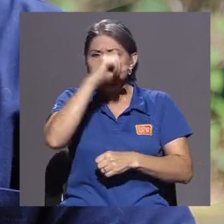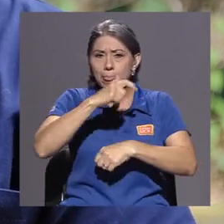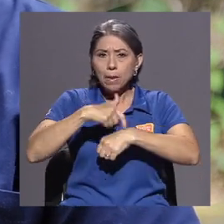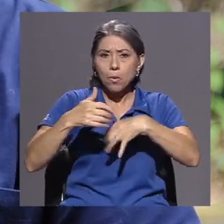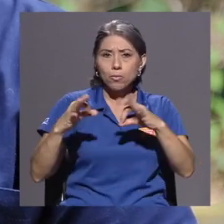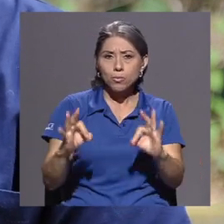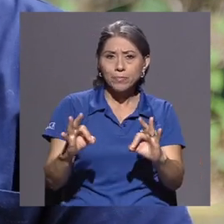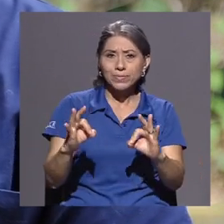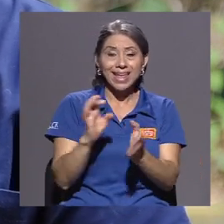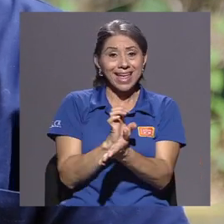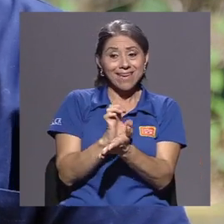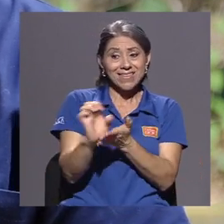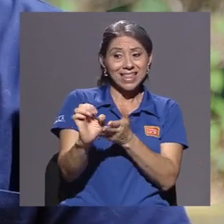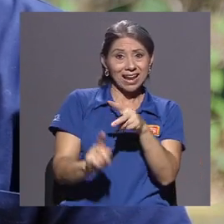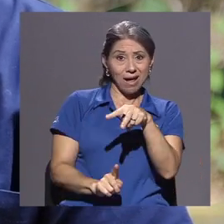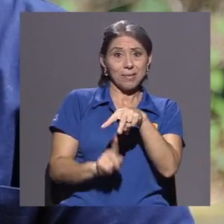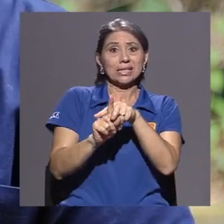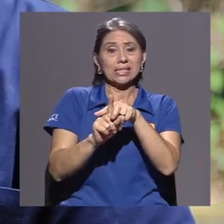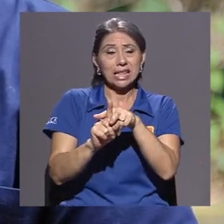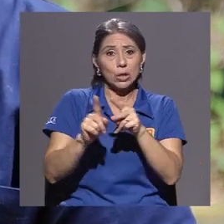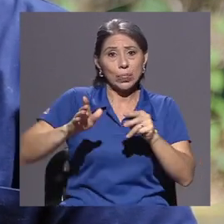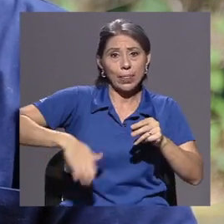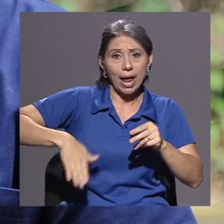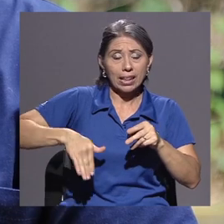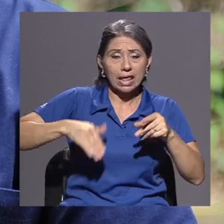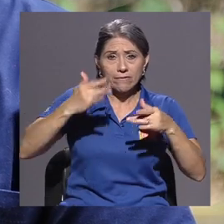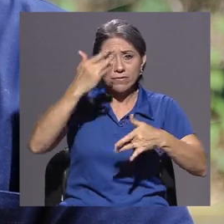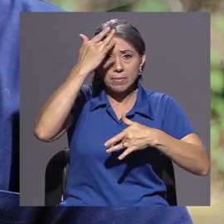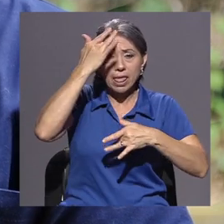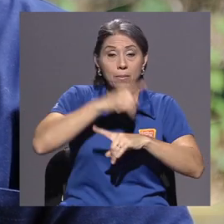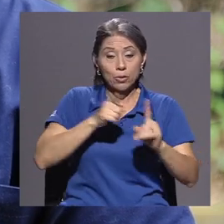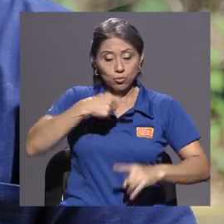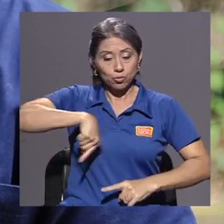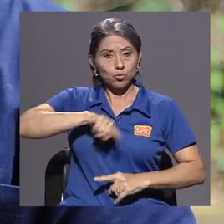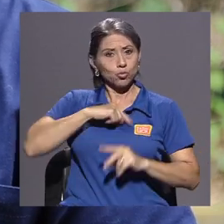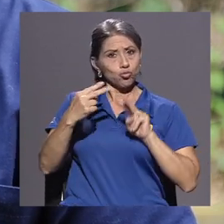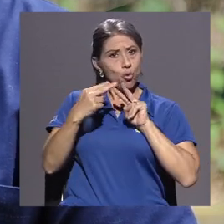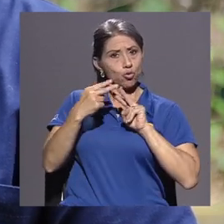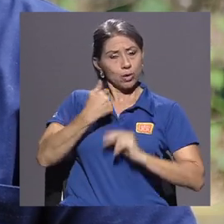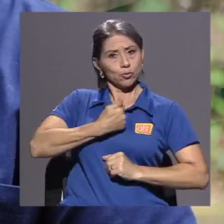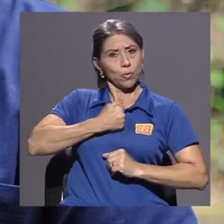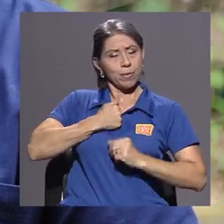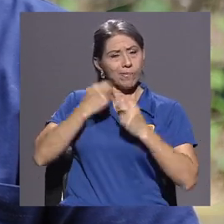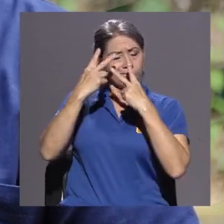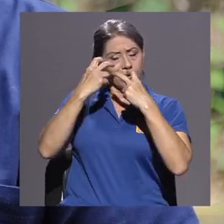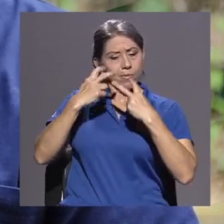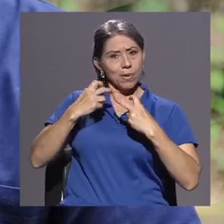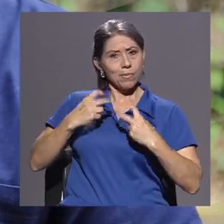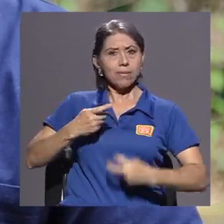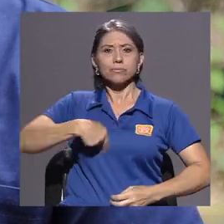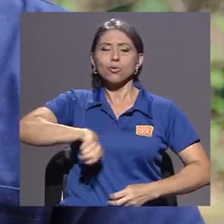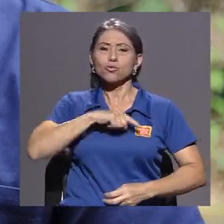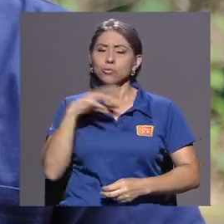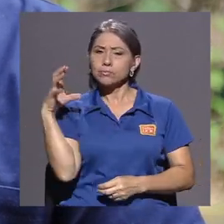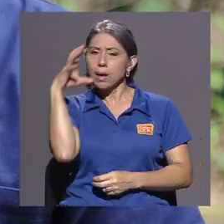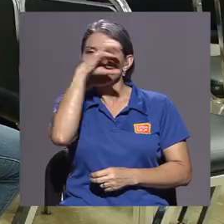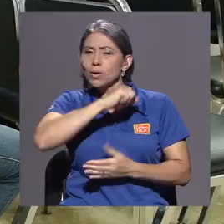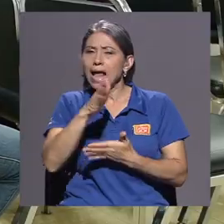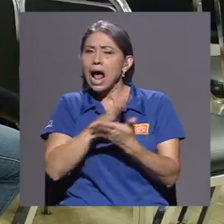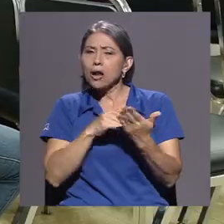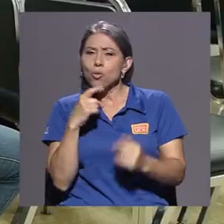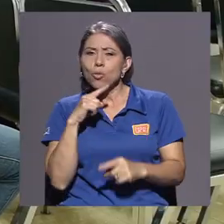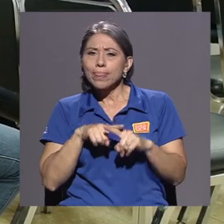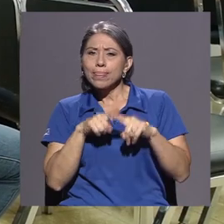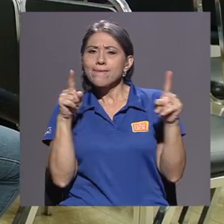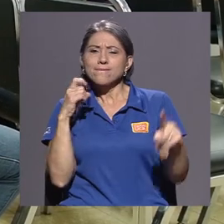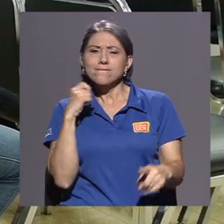la aparición sea tardía, sino que el conocernos, el revisarnos, nos permite entonces darnos cuenta cuando algo se ha salido de